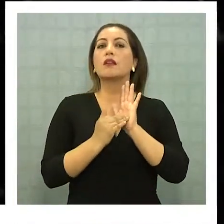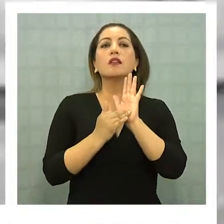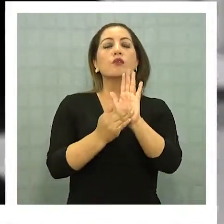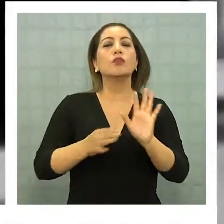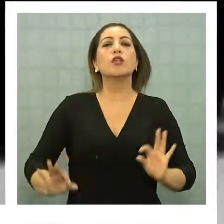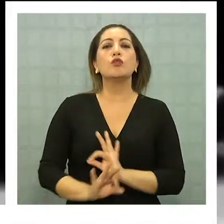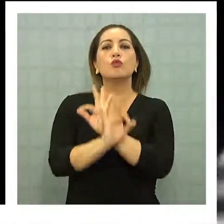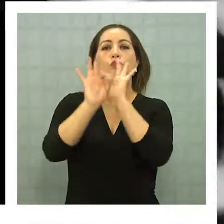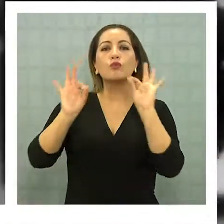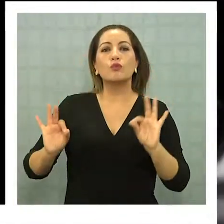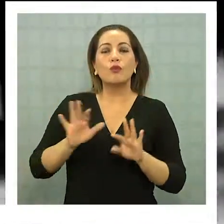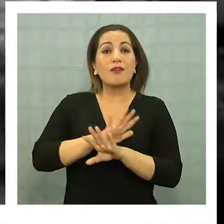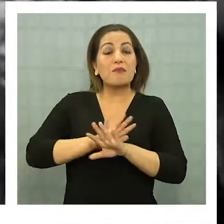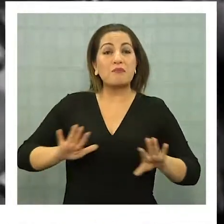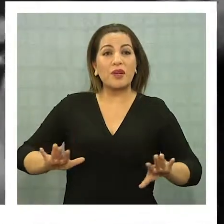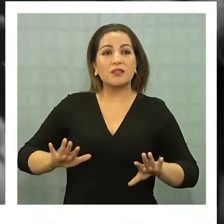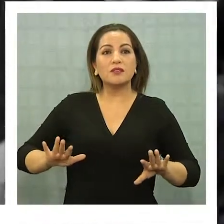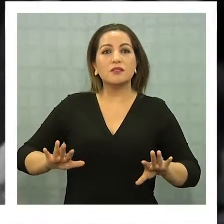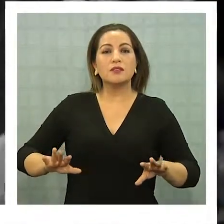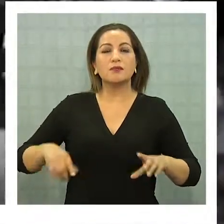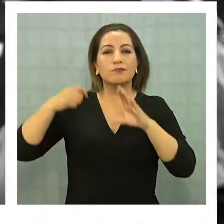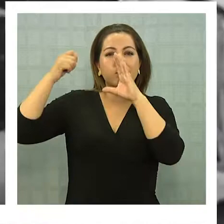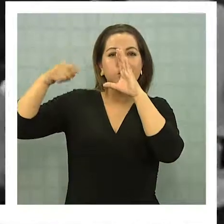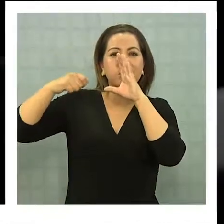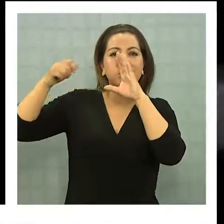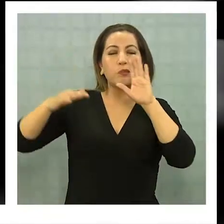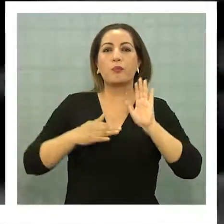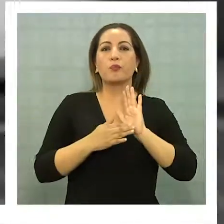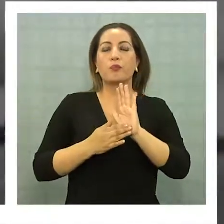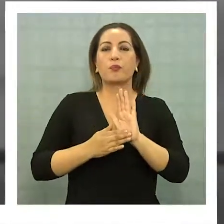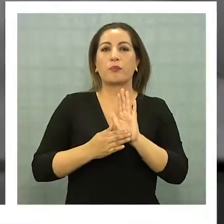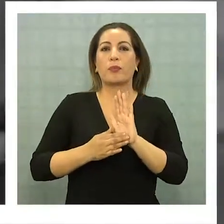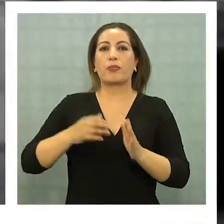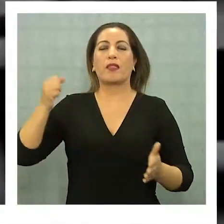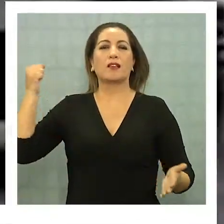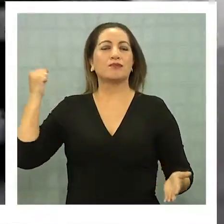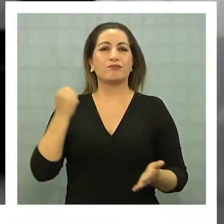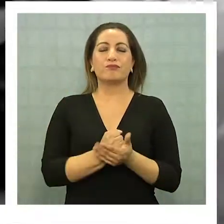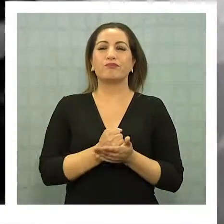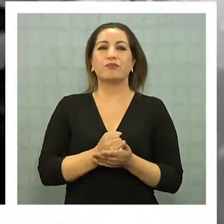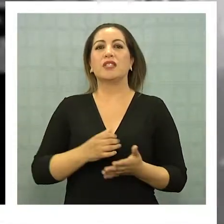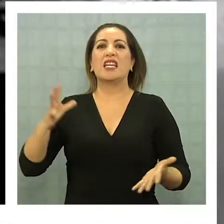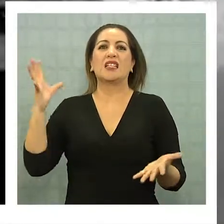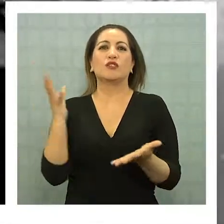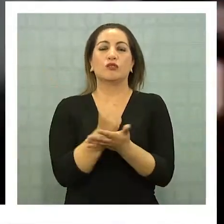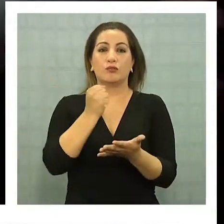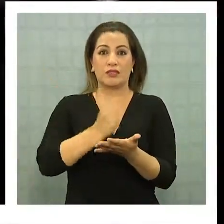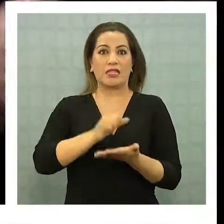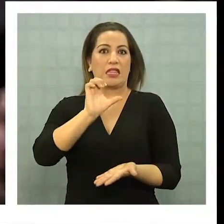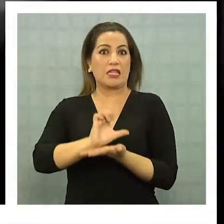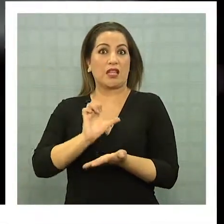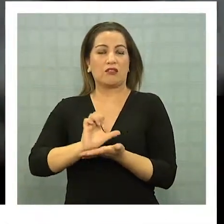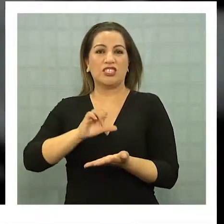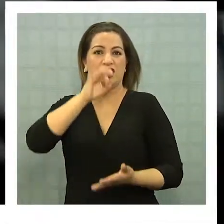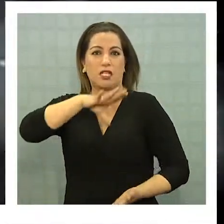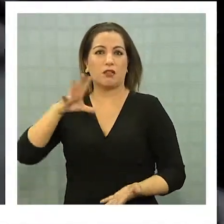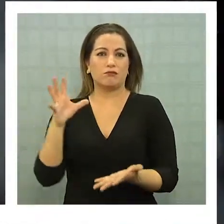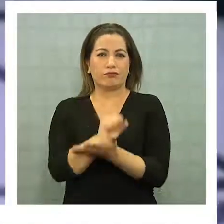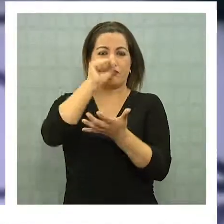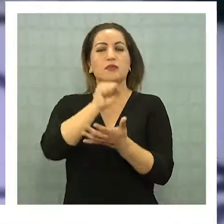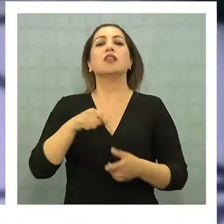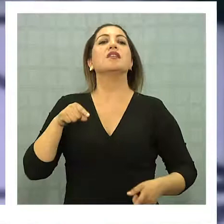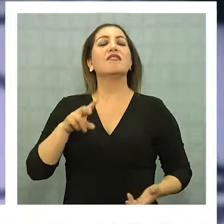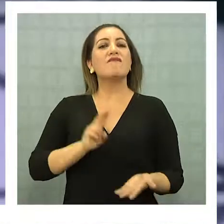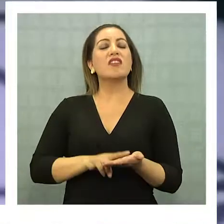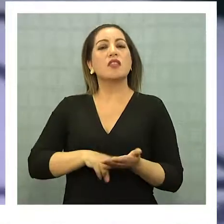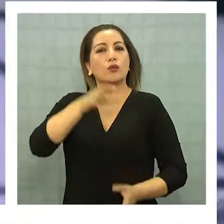nunca más ofrece una síntesis de los hechos que rodearon el golpe de Estado de 1973, la represión, las demandas de